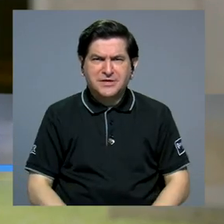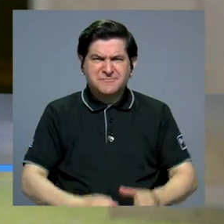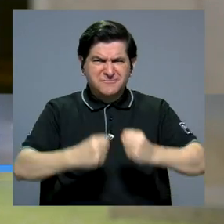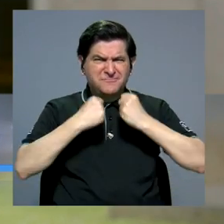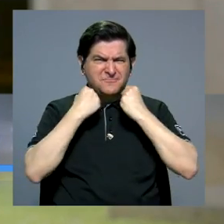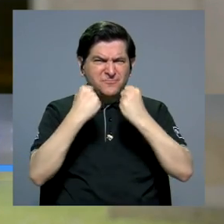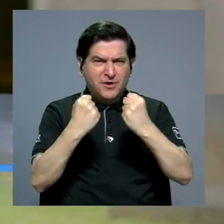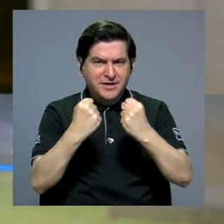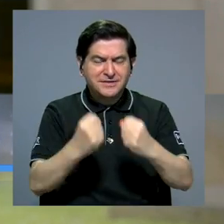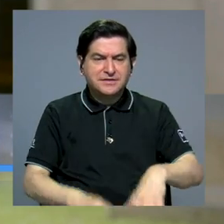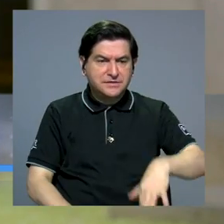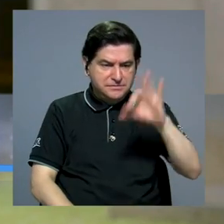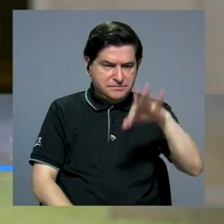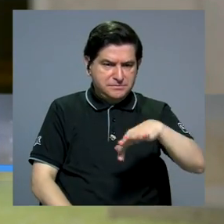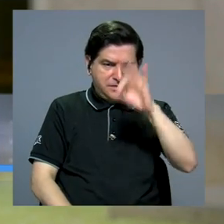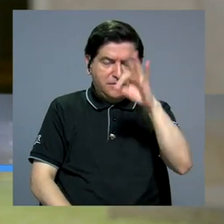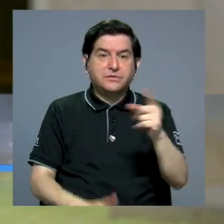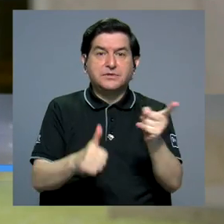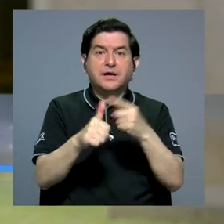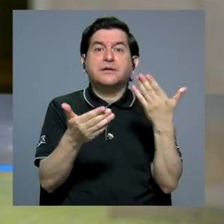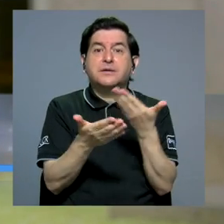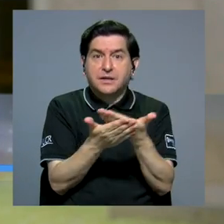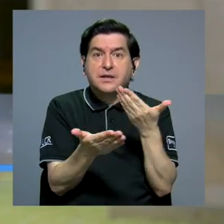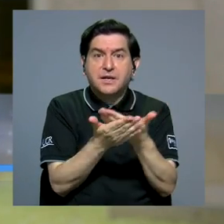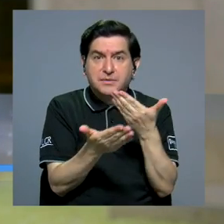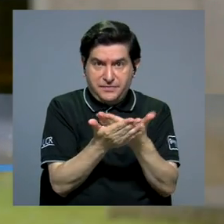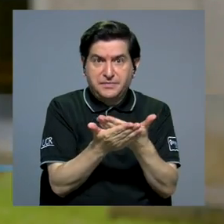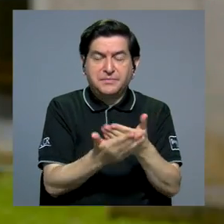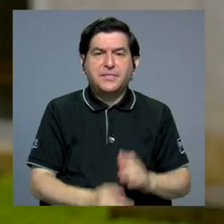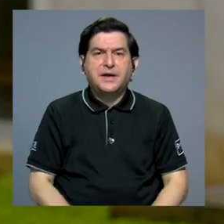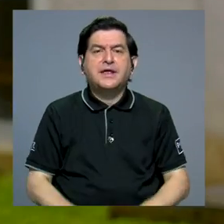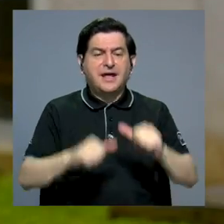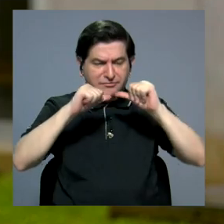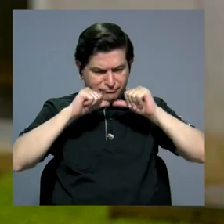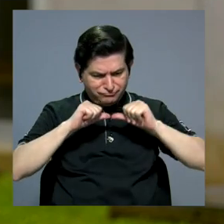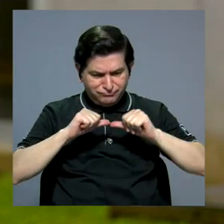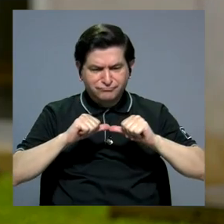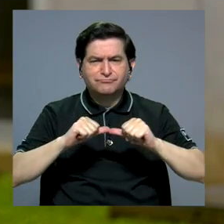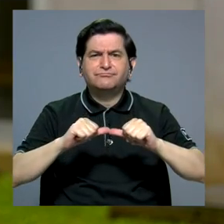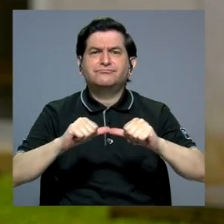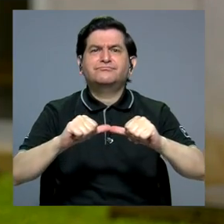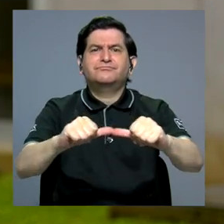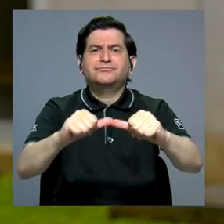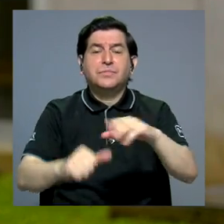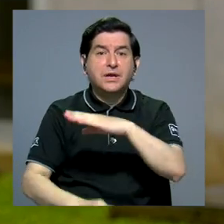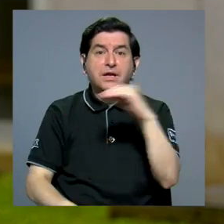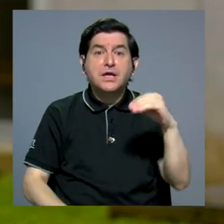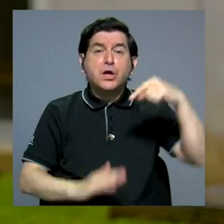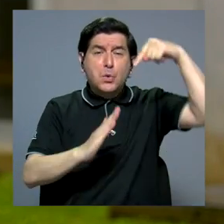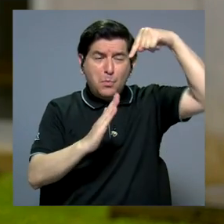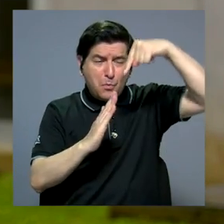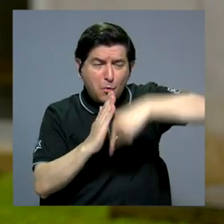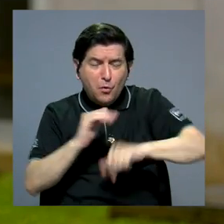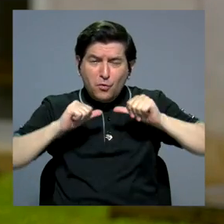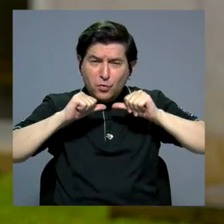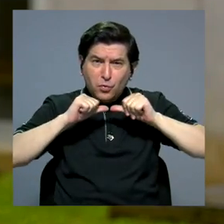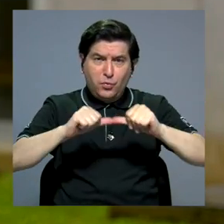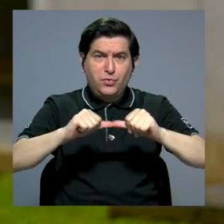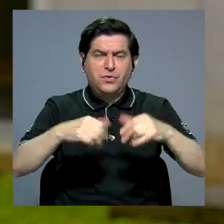intensos que habíamos encontrado con la primera muestra que tuvimos se siguen manteniendo y se han